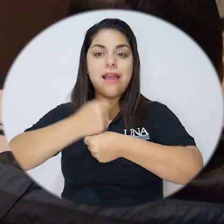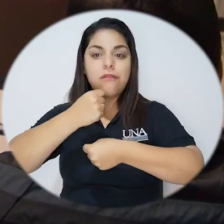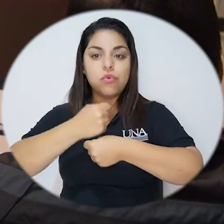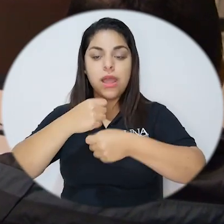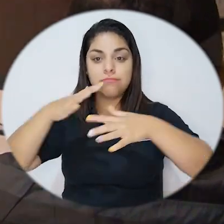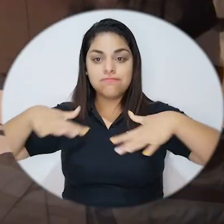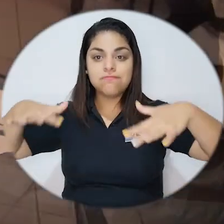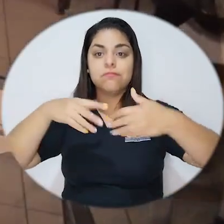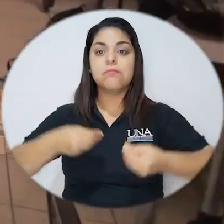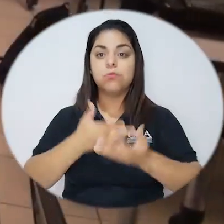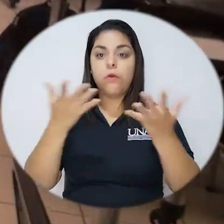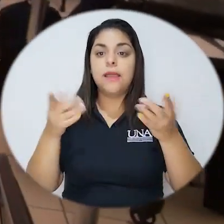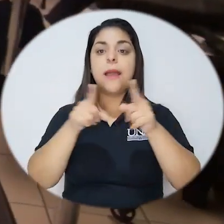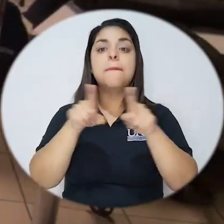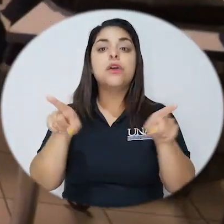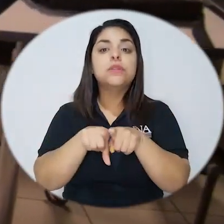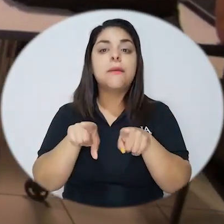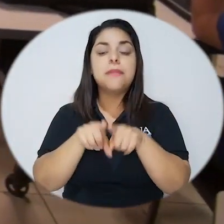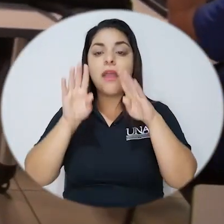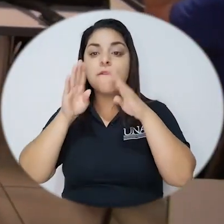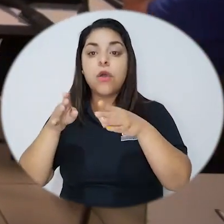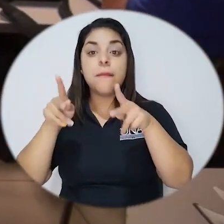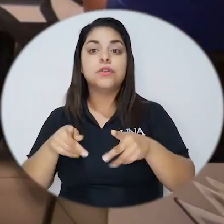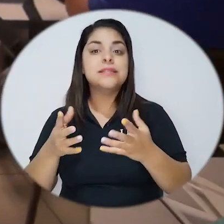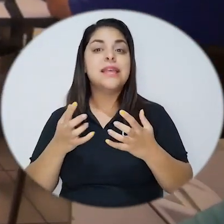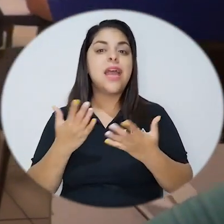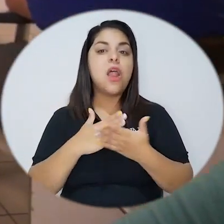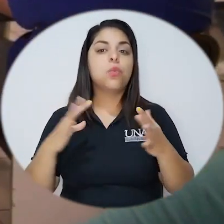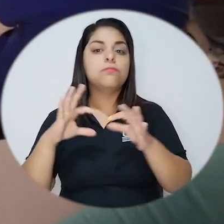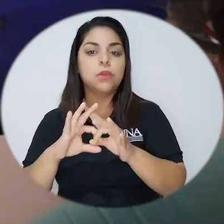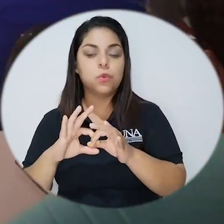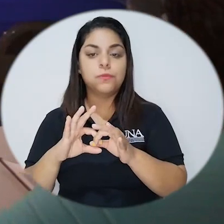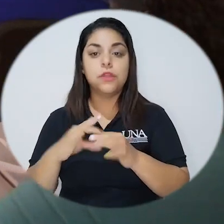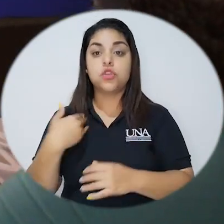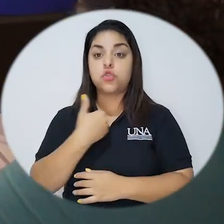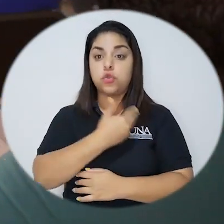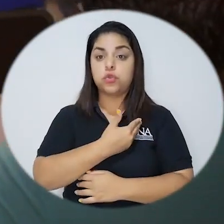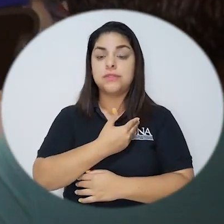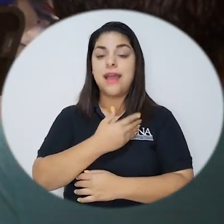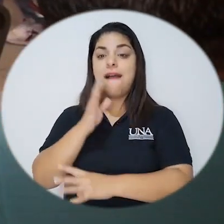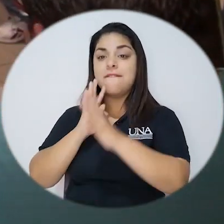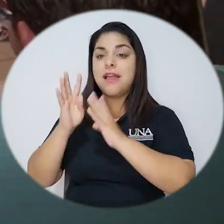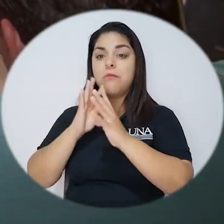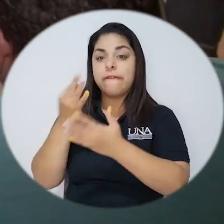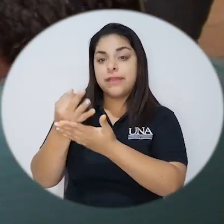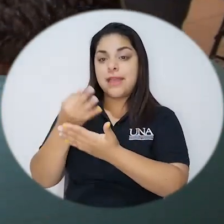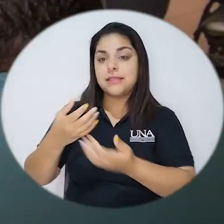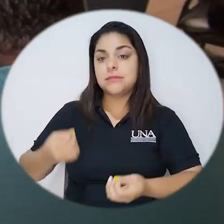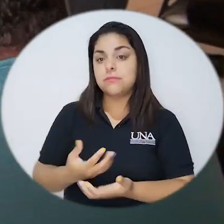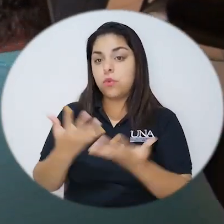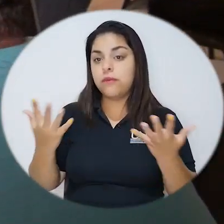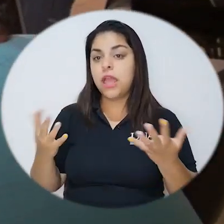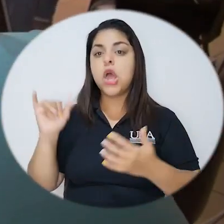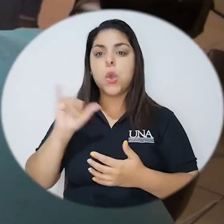laboran en el sector público también se enfoca hacia aquellas personas que tienen algún vínculo. Tratamos de abordar el tema de las finanzas públicas